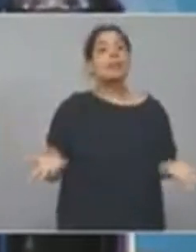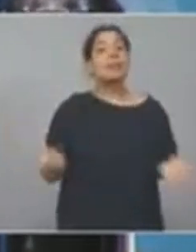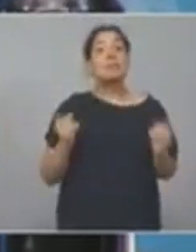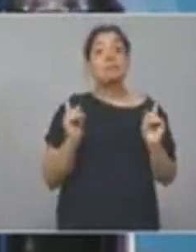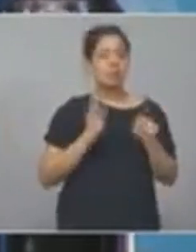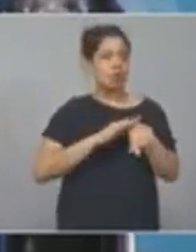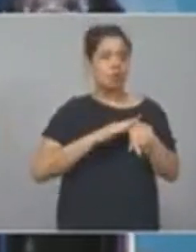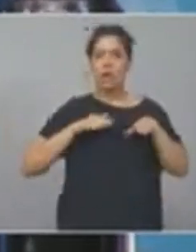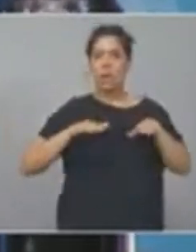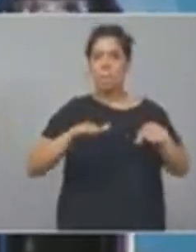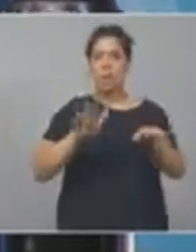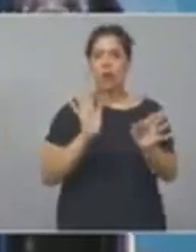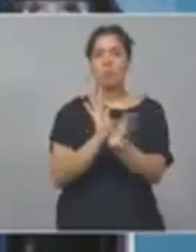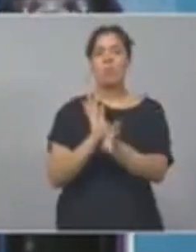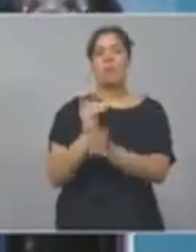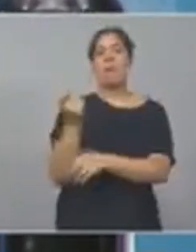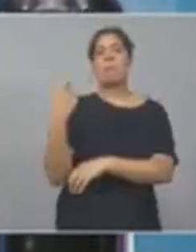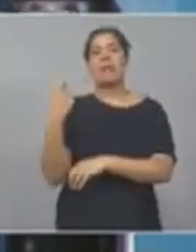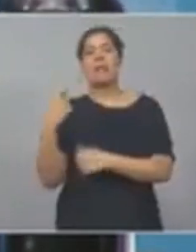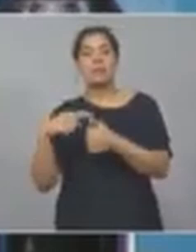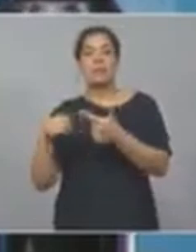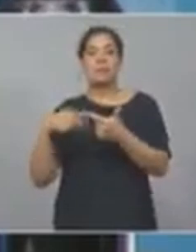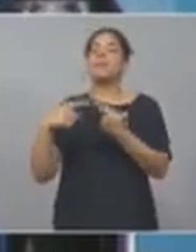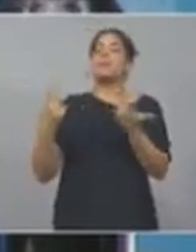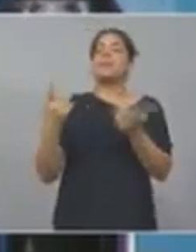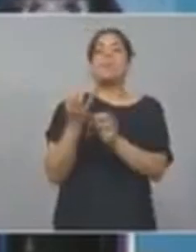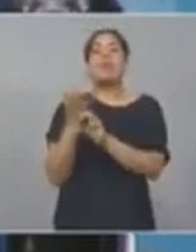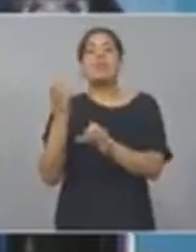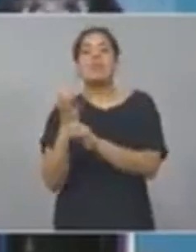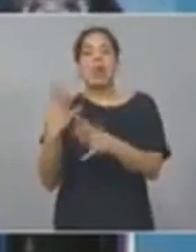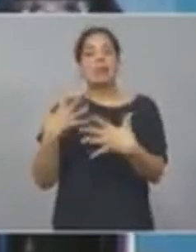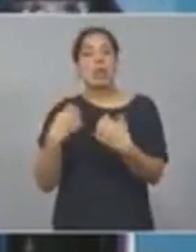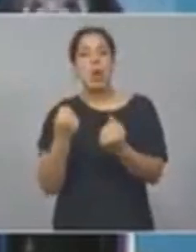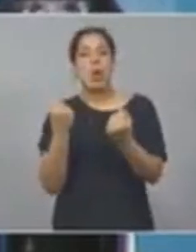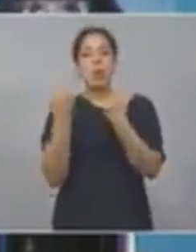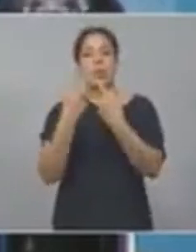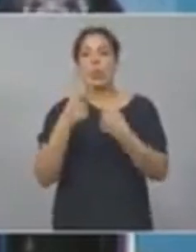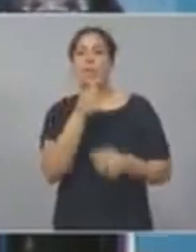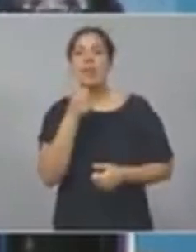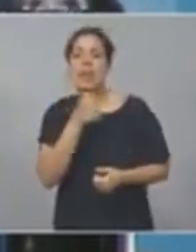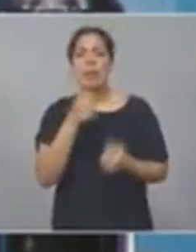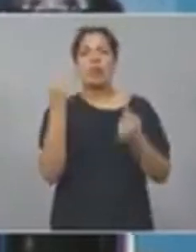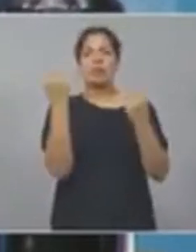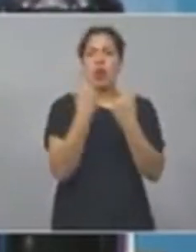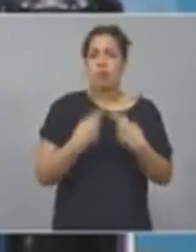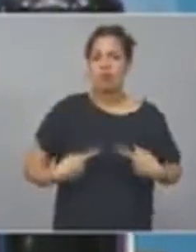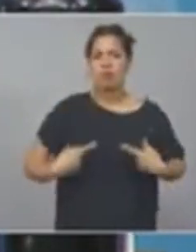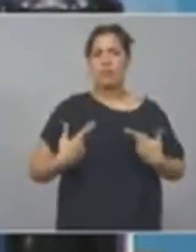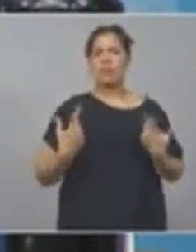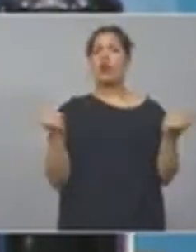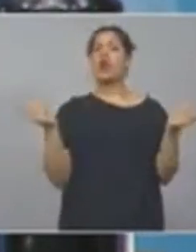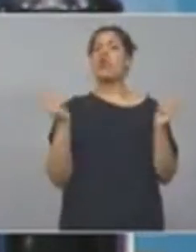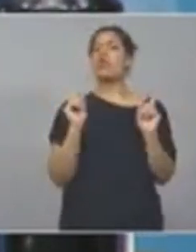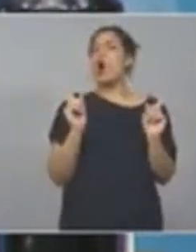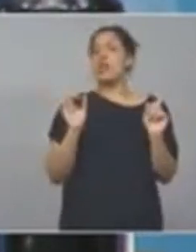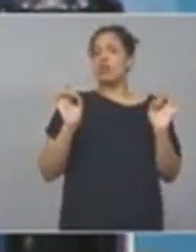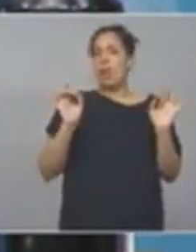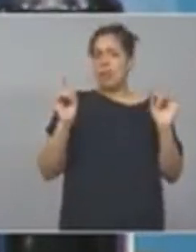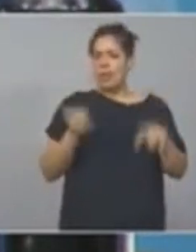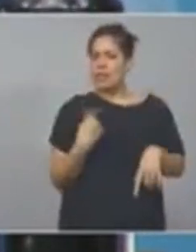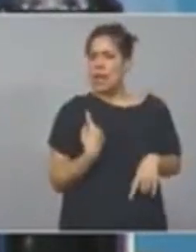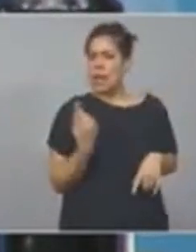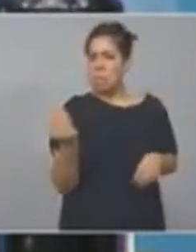de prestaciones y servicios de salud, medicamentos. Crece la demanda para la educación